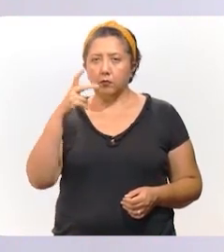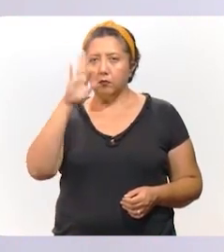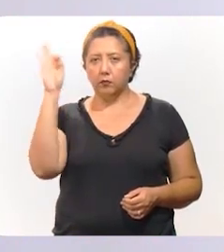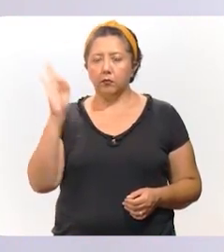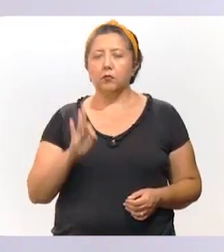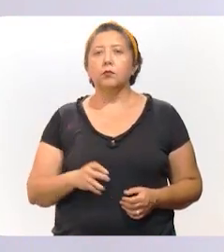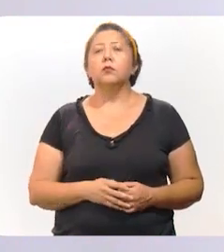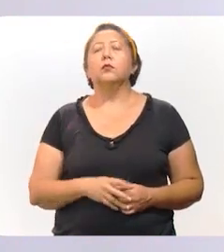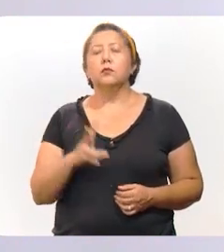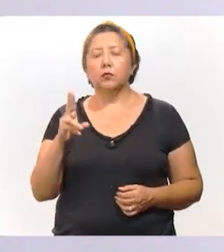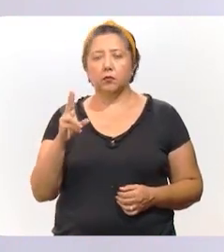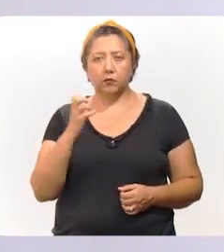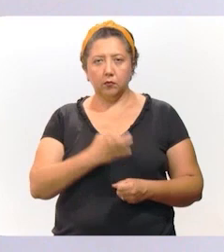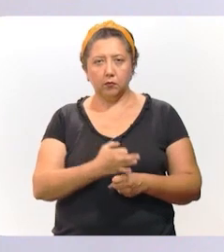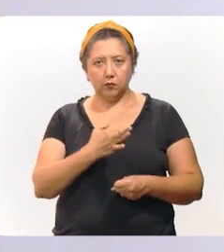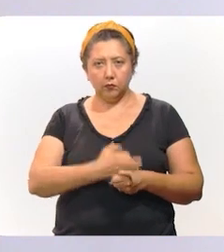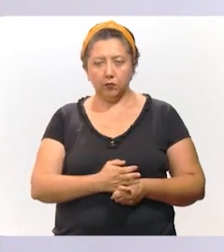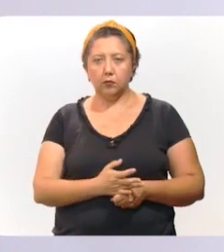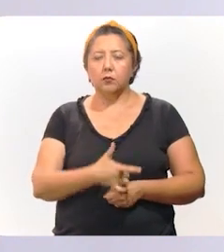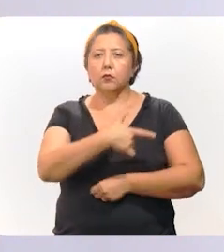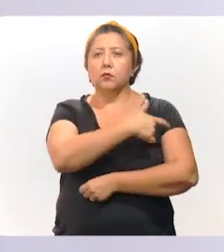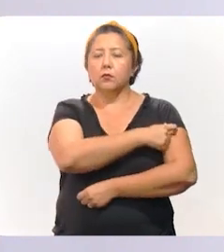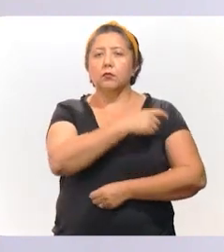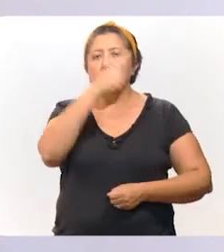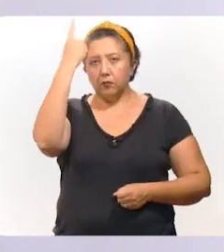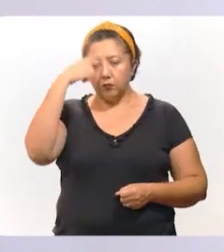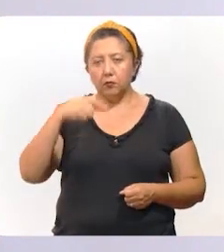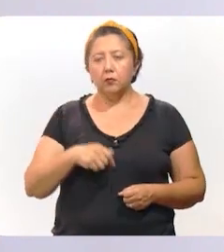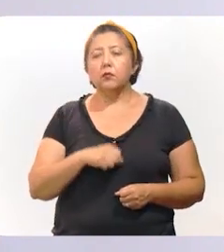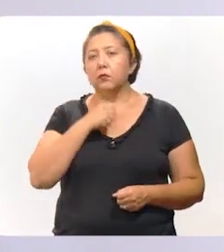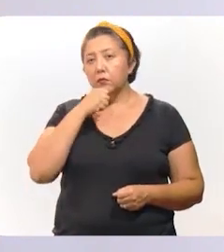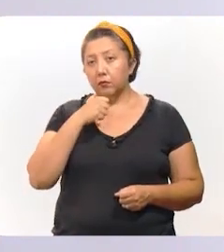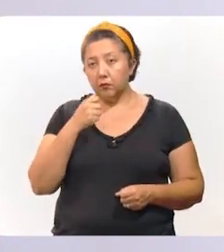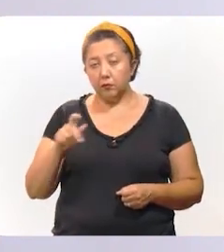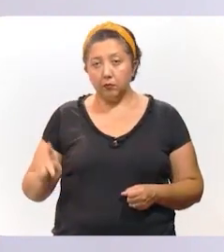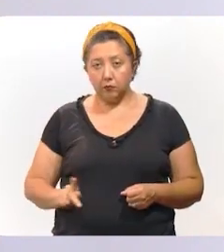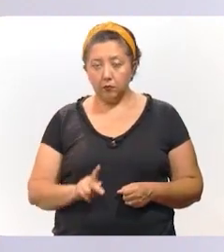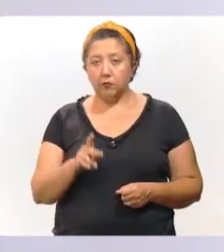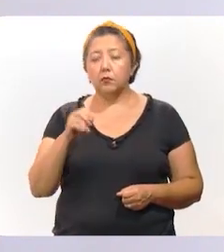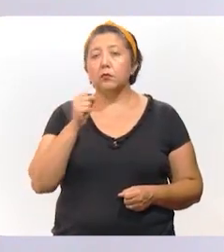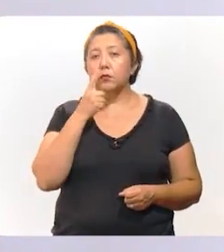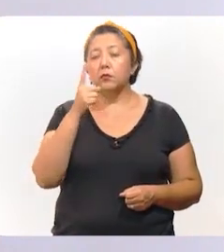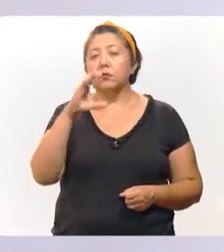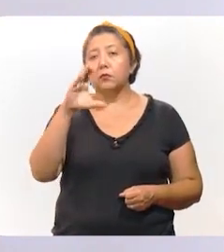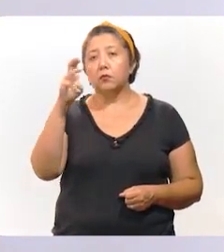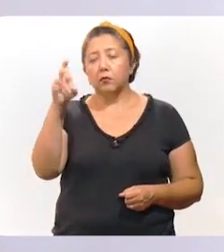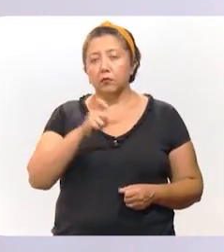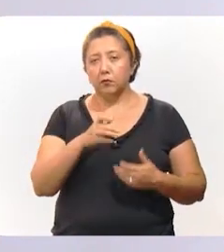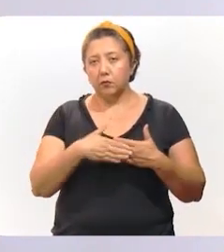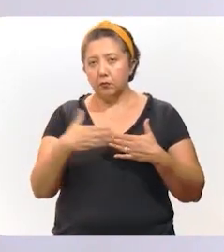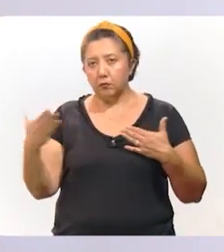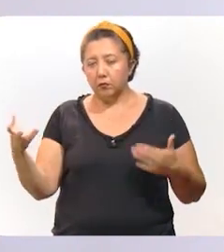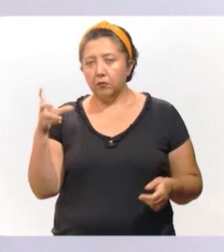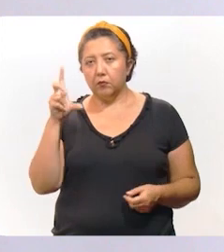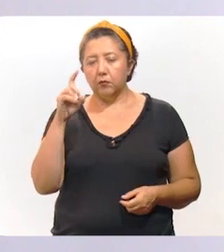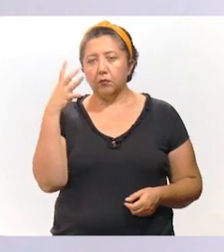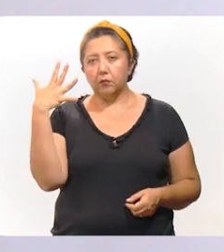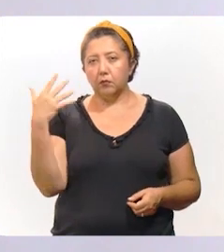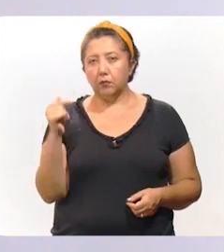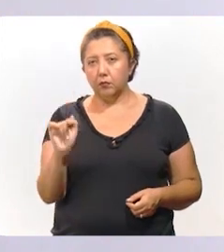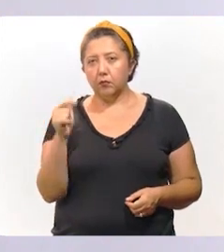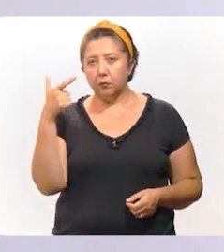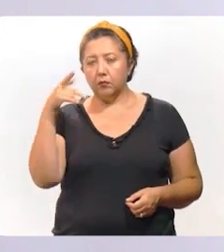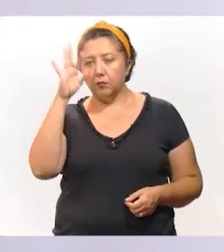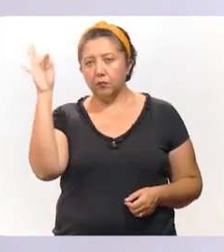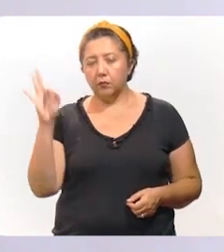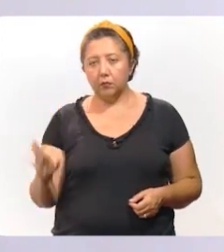También en estos momentos se está aplicando vacunas para adultos mayores en los municipios de Chemash, con un avance del 35.7